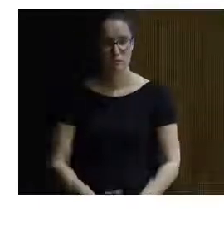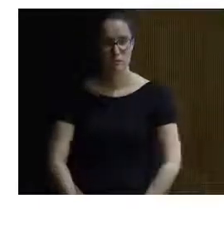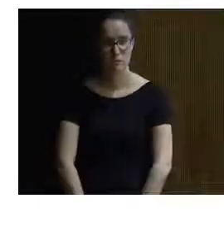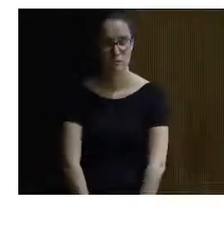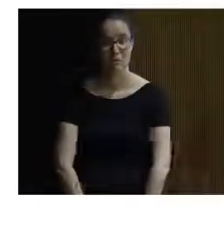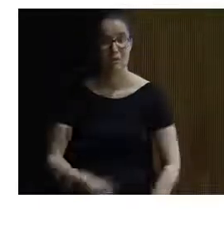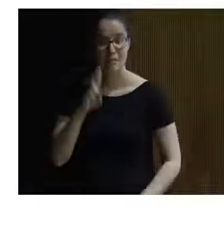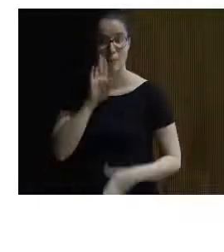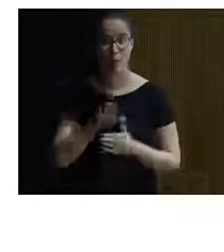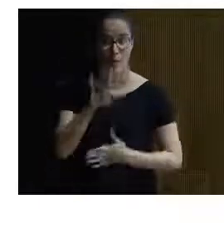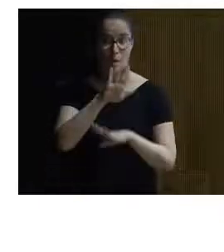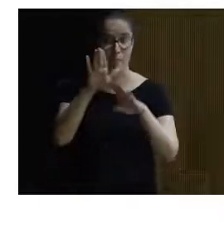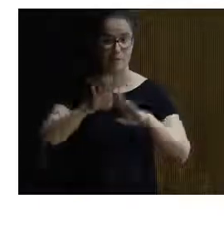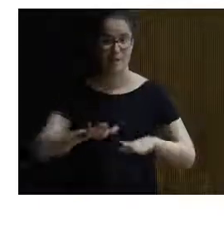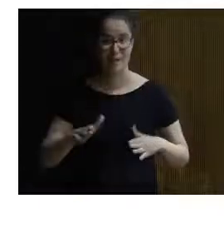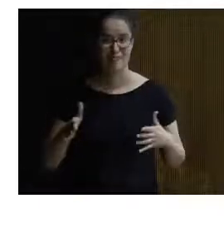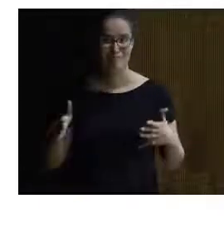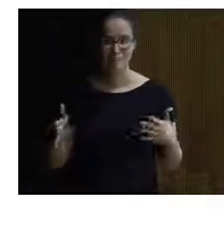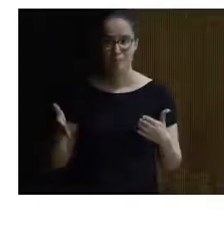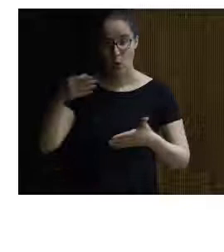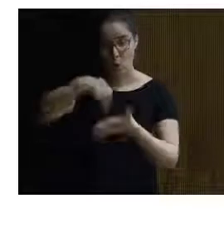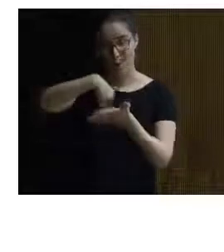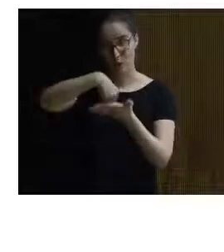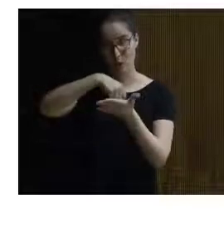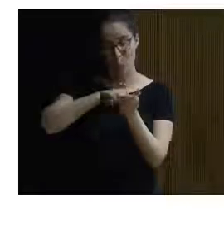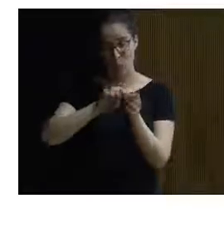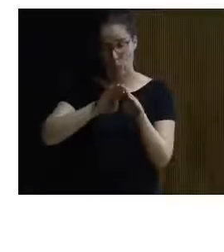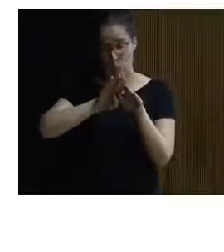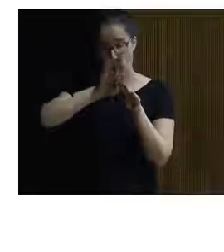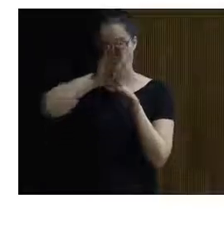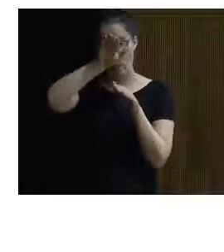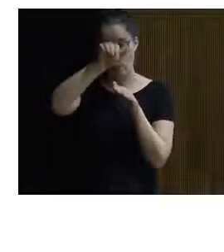la rampa al final bueno pues es una rampa pero en la parte interior hay un pequeño resalte